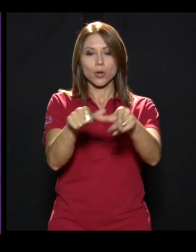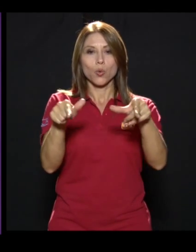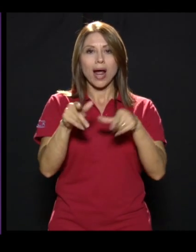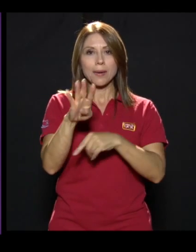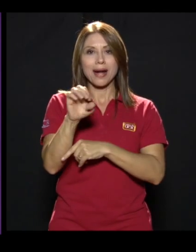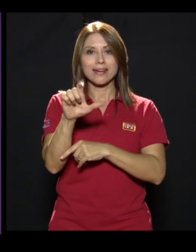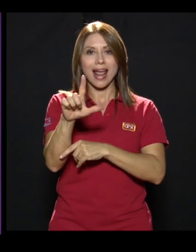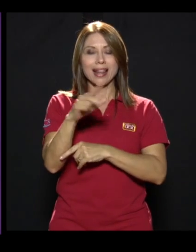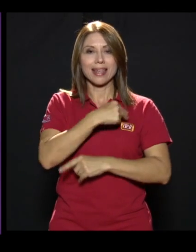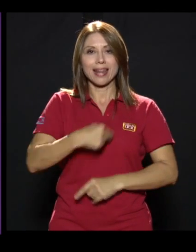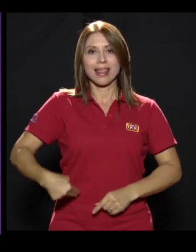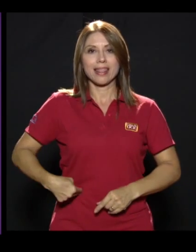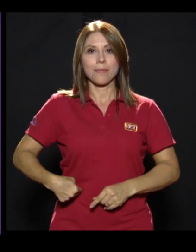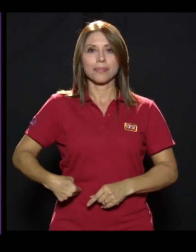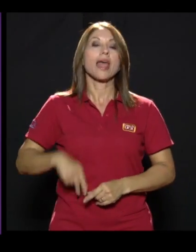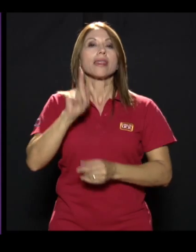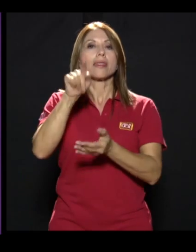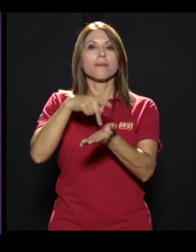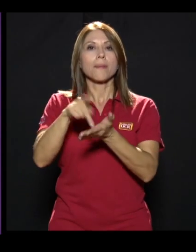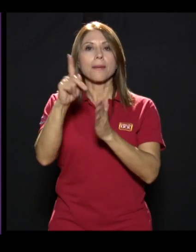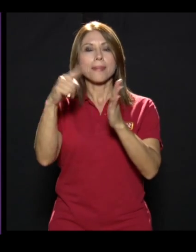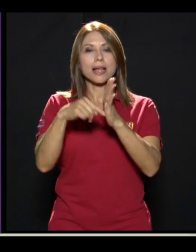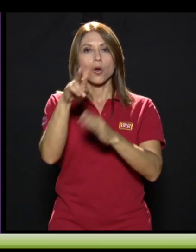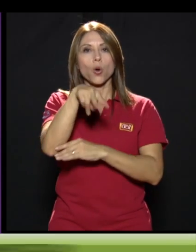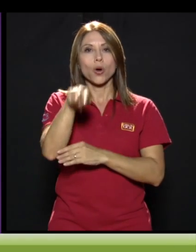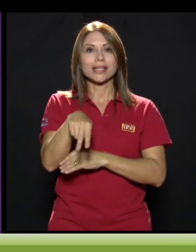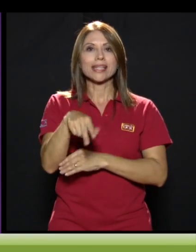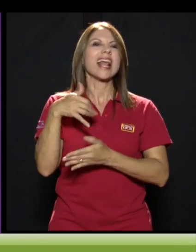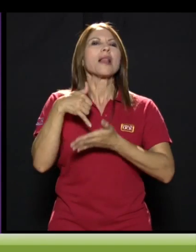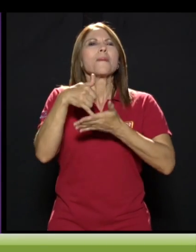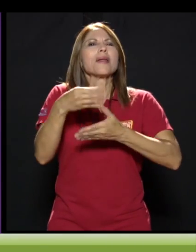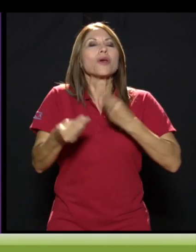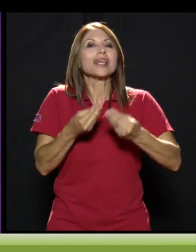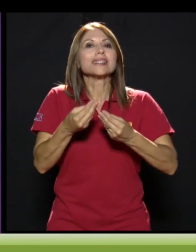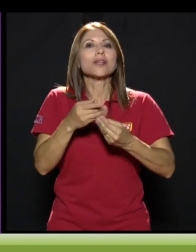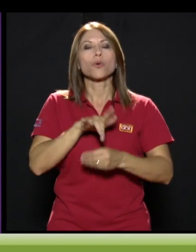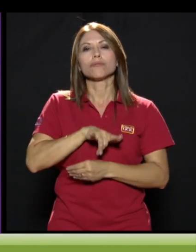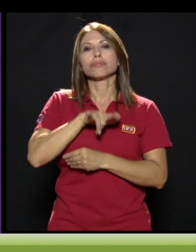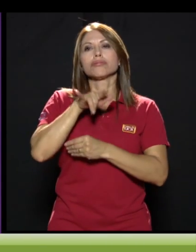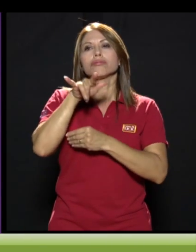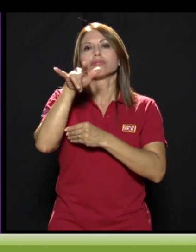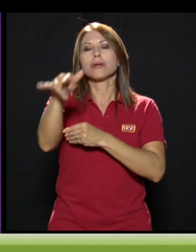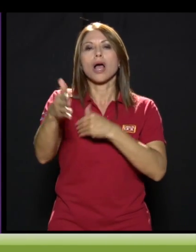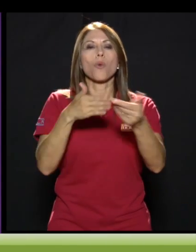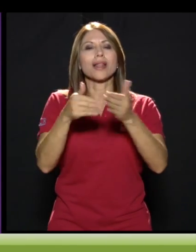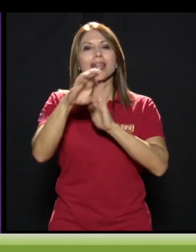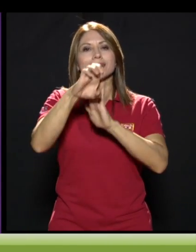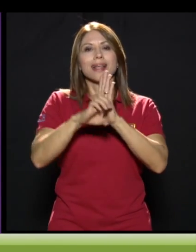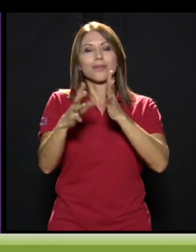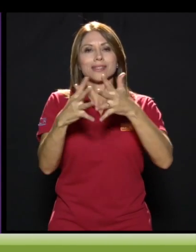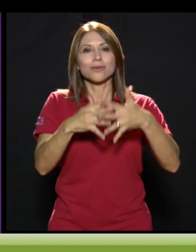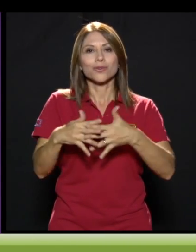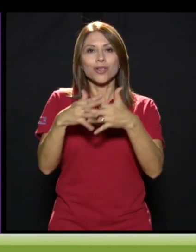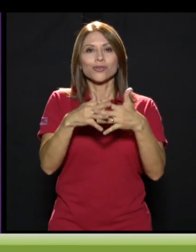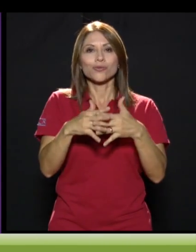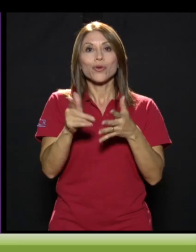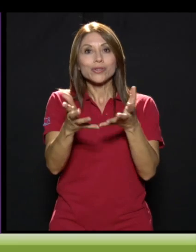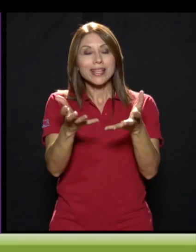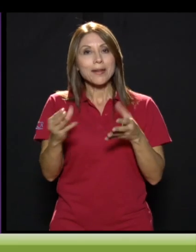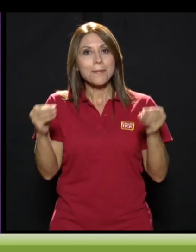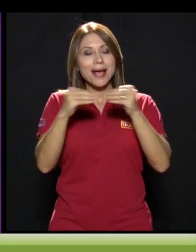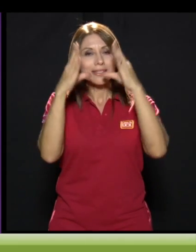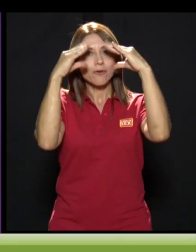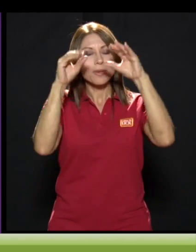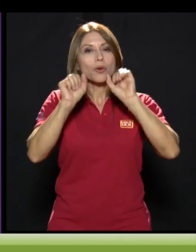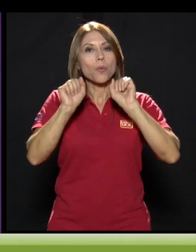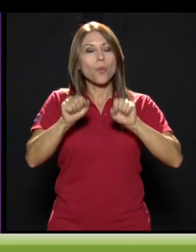El costo del cartón es de 1.000 colones y el gran premio es un viaje a cualquier destino de los Estados Unidos. Si desea conocer más información,